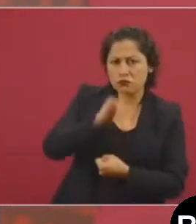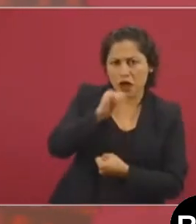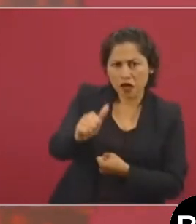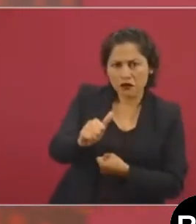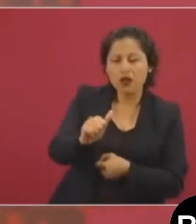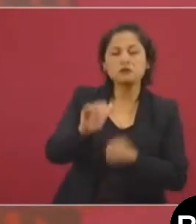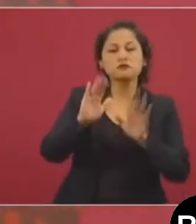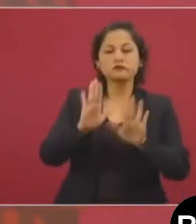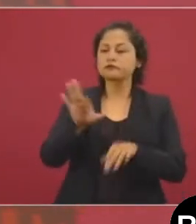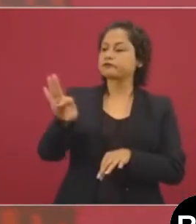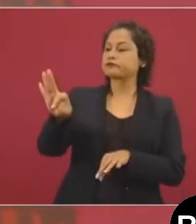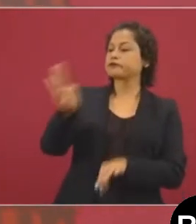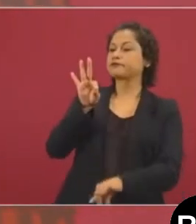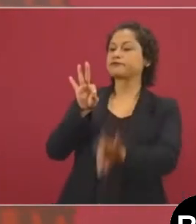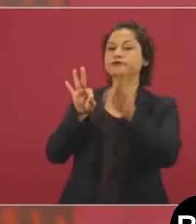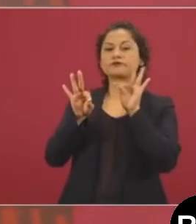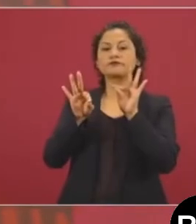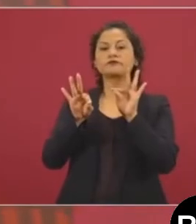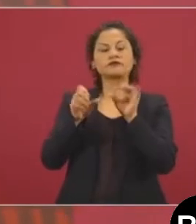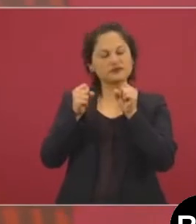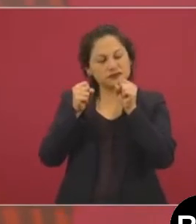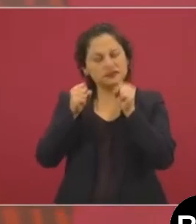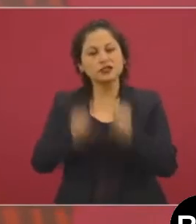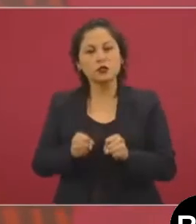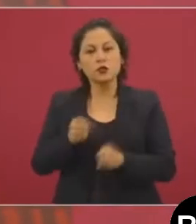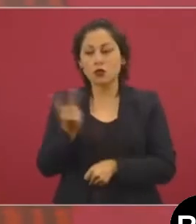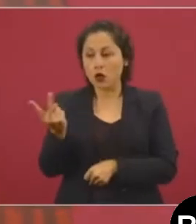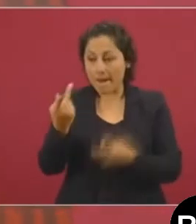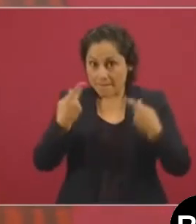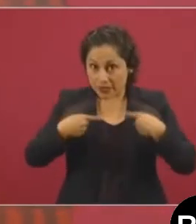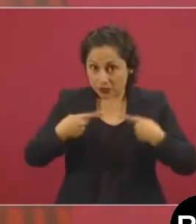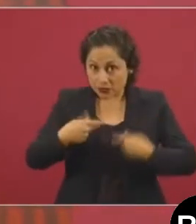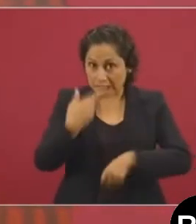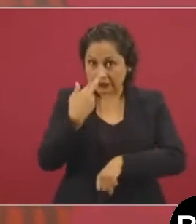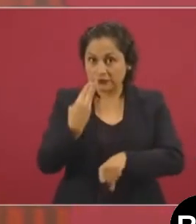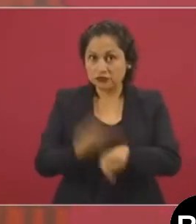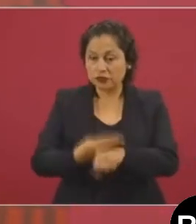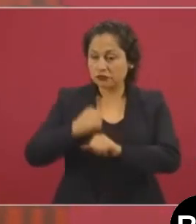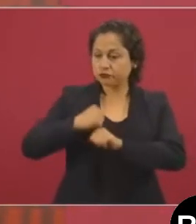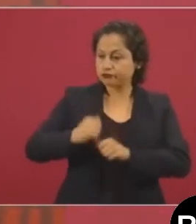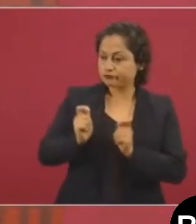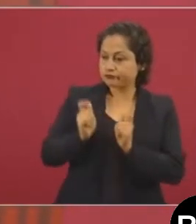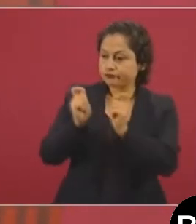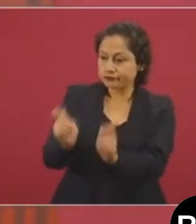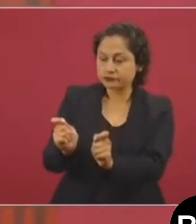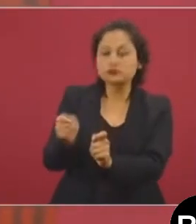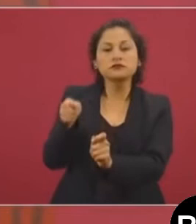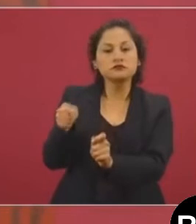buenas autoridades, buenos representantes. ¿Qué sucedía